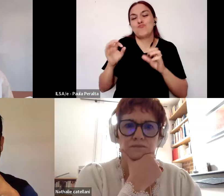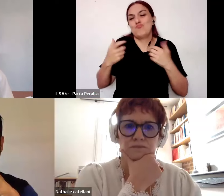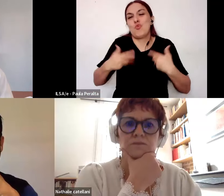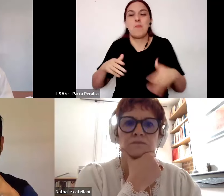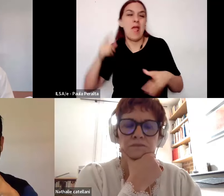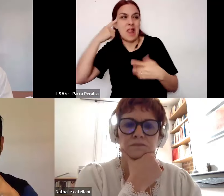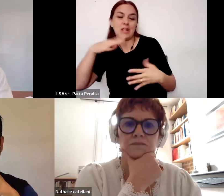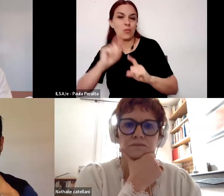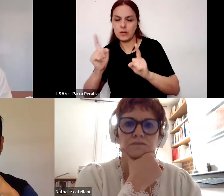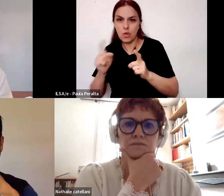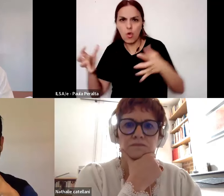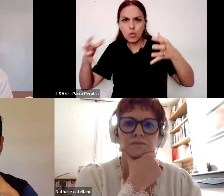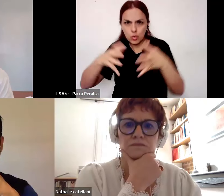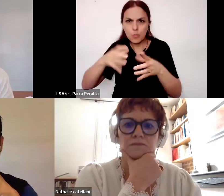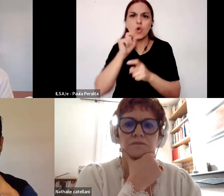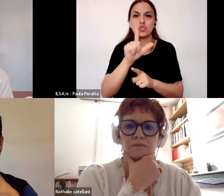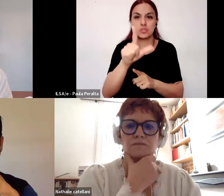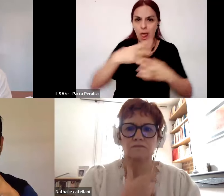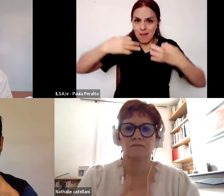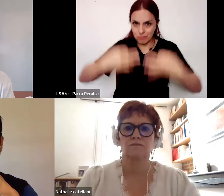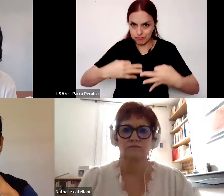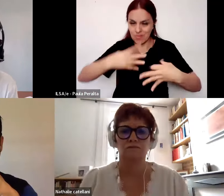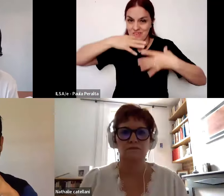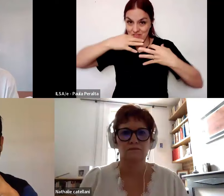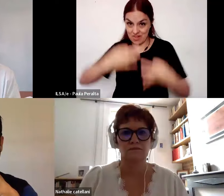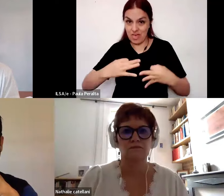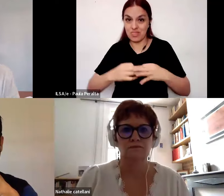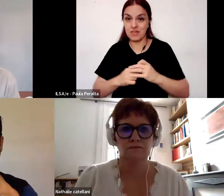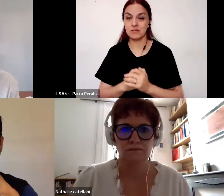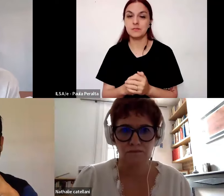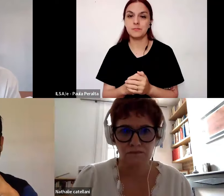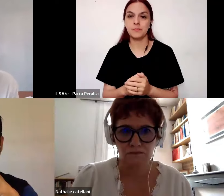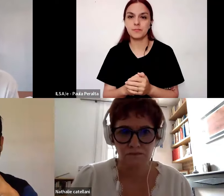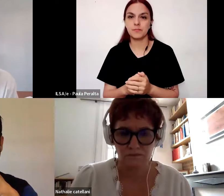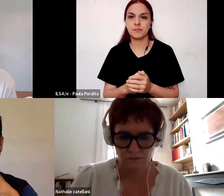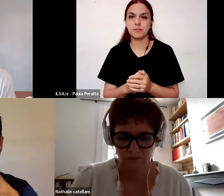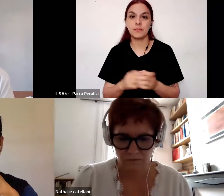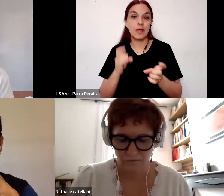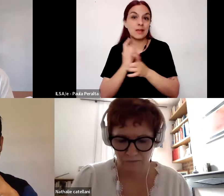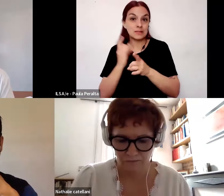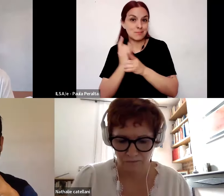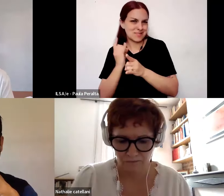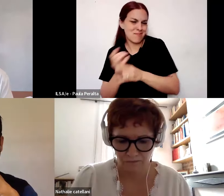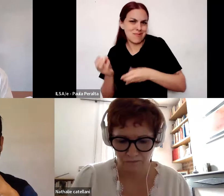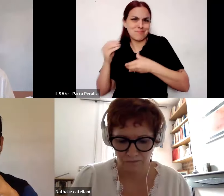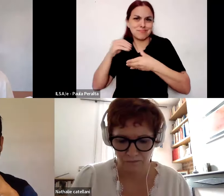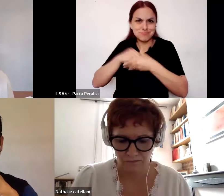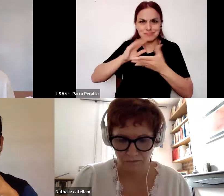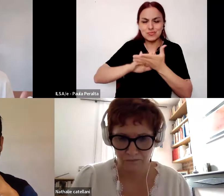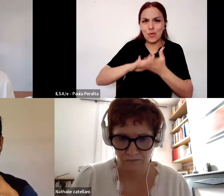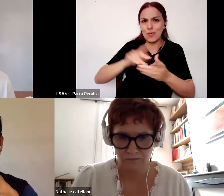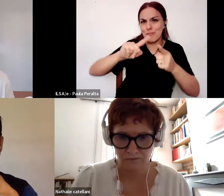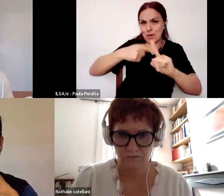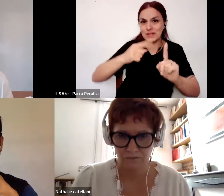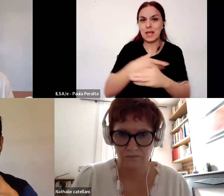sino que es un movimiento social efectivo que interviene con bastante pregnancia en el campo de las políticas